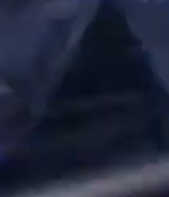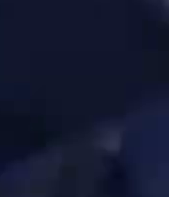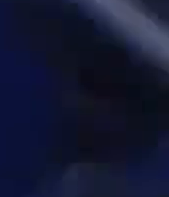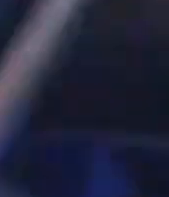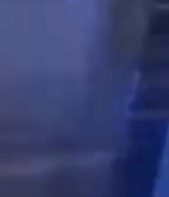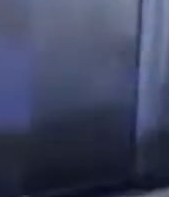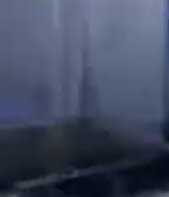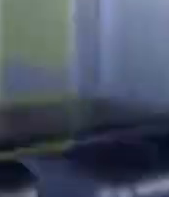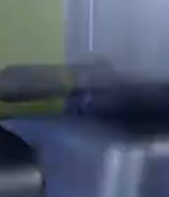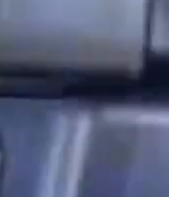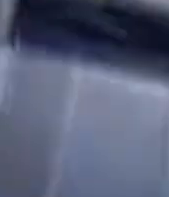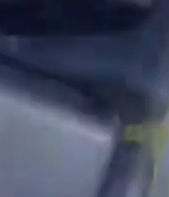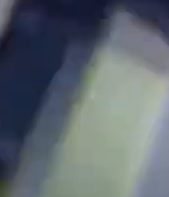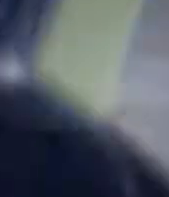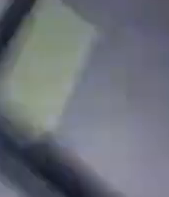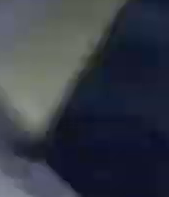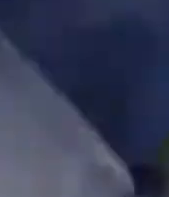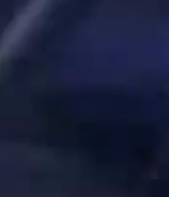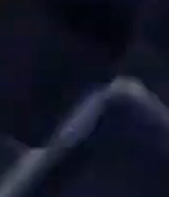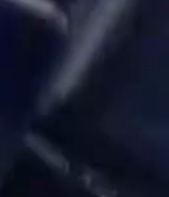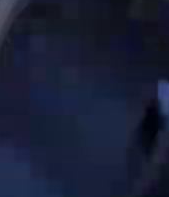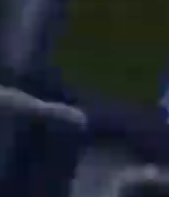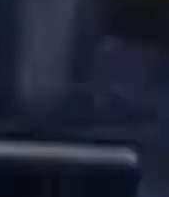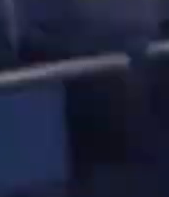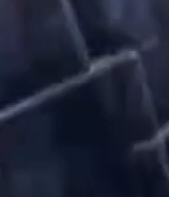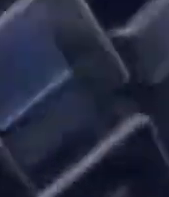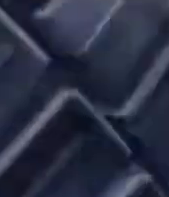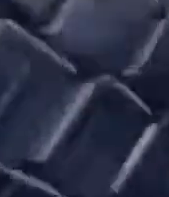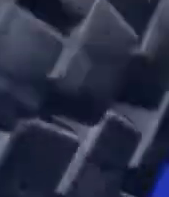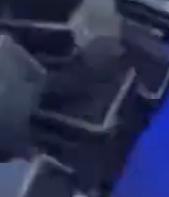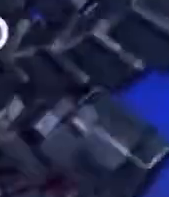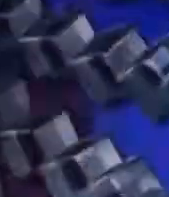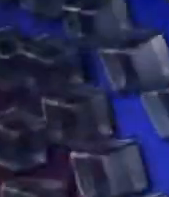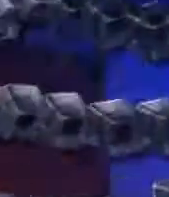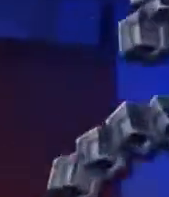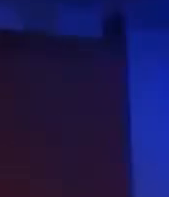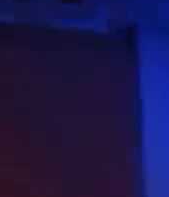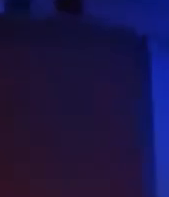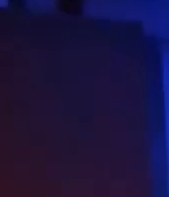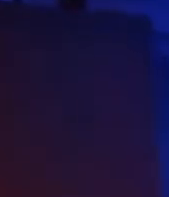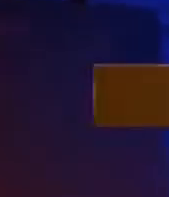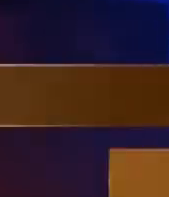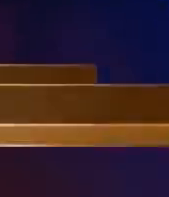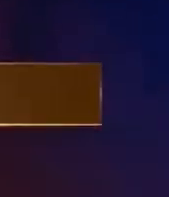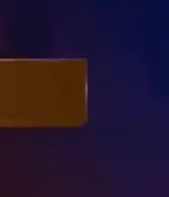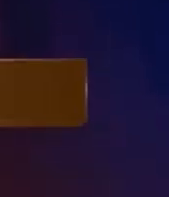Regresamos con TVL Noticias Dominical, luego de la siguiente pausa promocional.